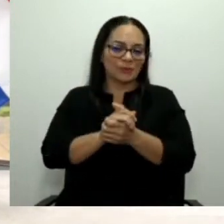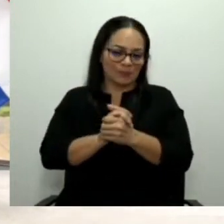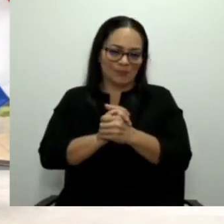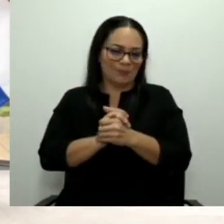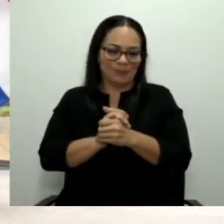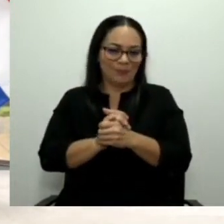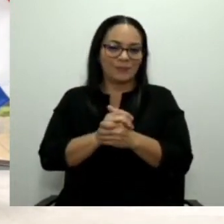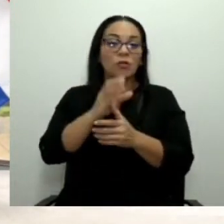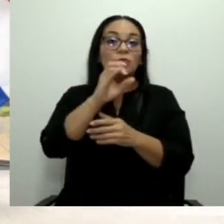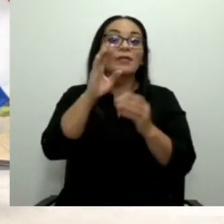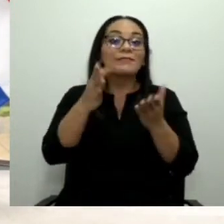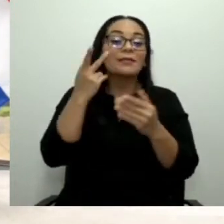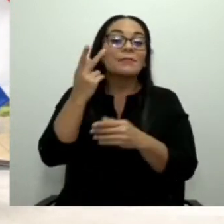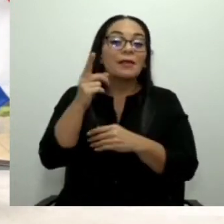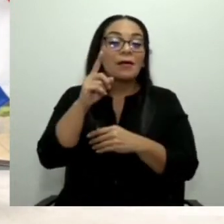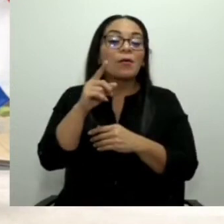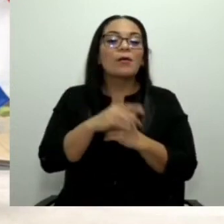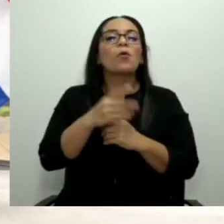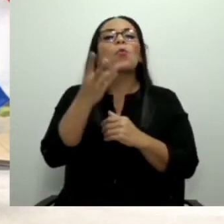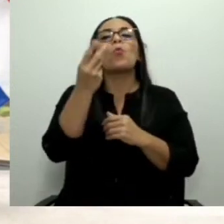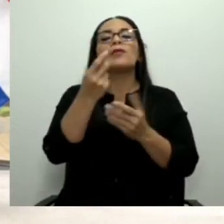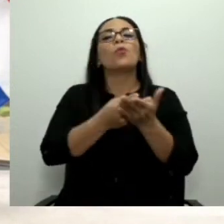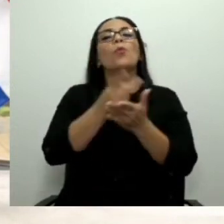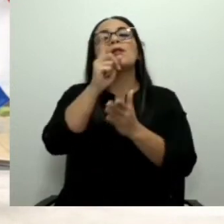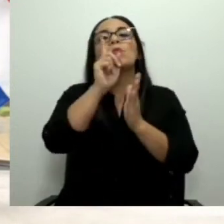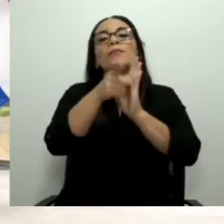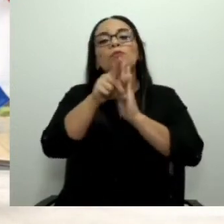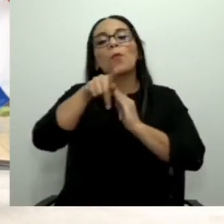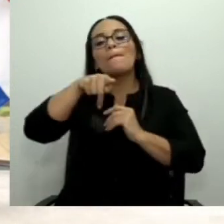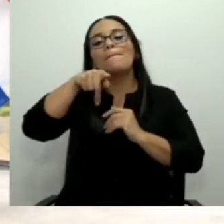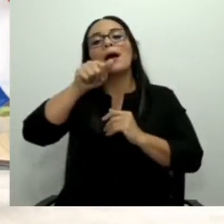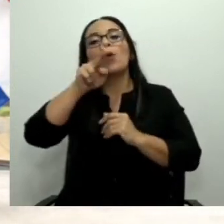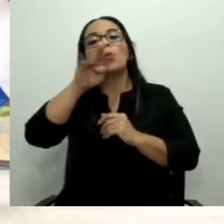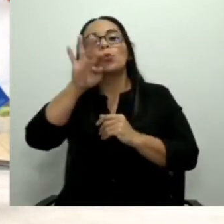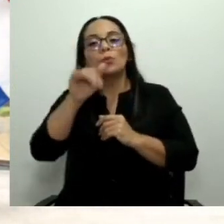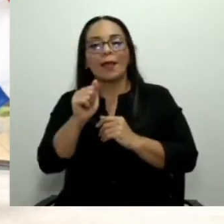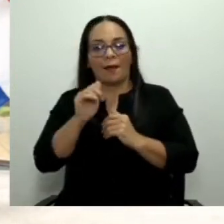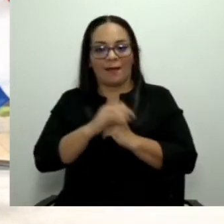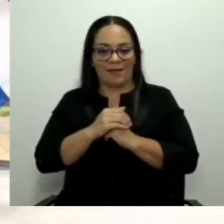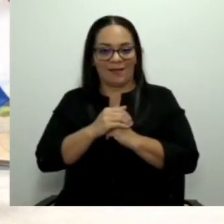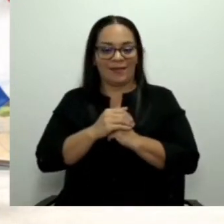costarricenses. ¿Cuánto vale un minuto de pauta a la hora pico en Canal 7? ¡Gracias! ¡Gracias! ¡Gracias!